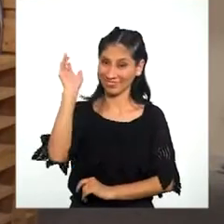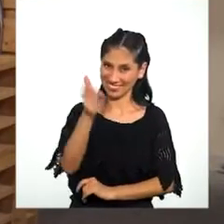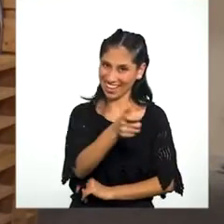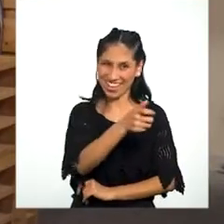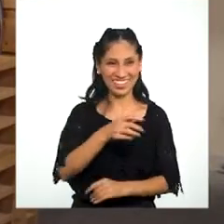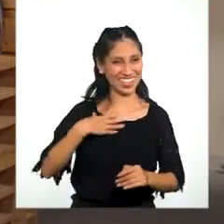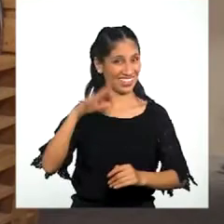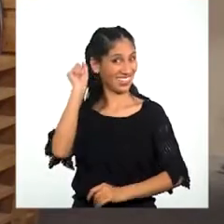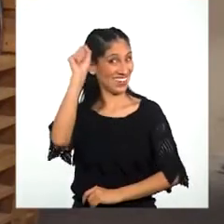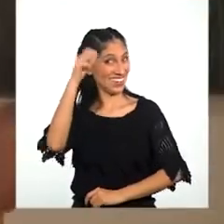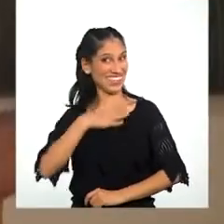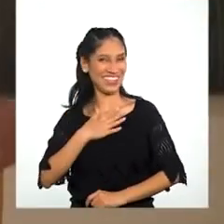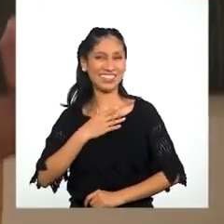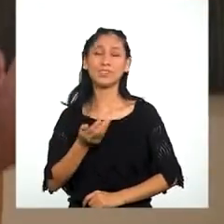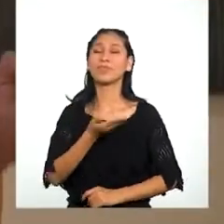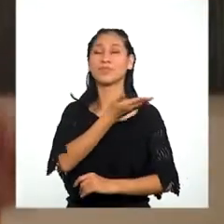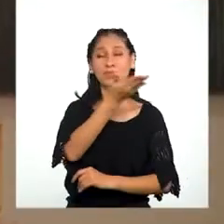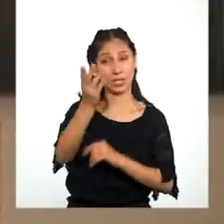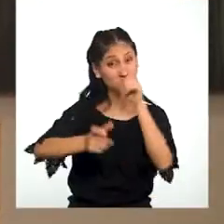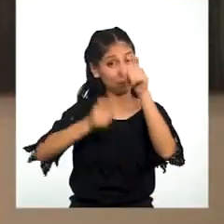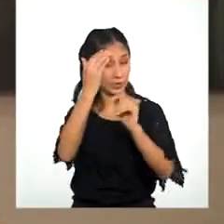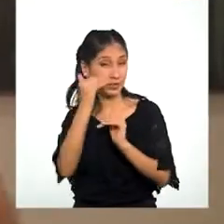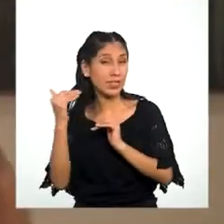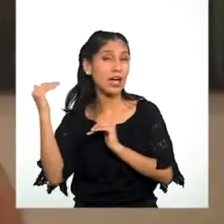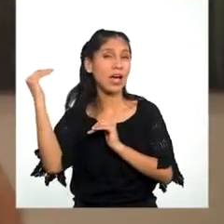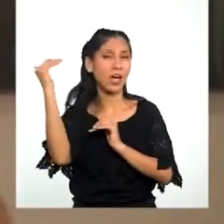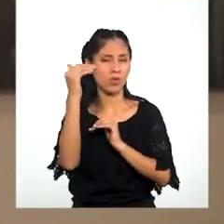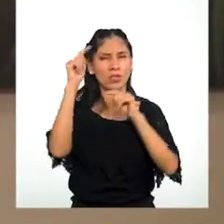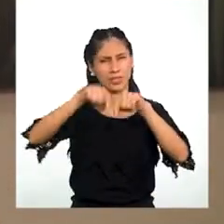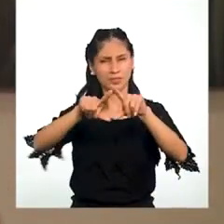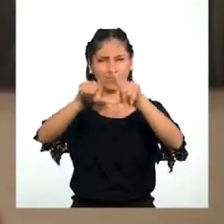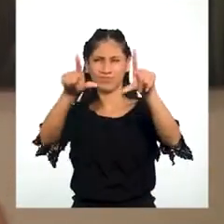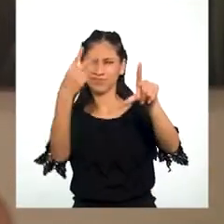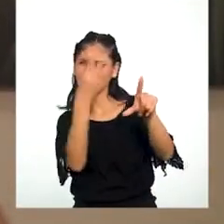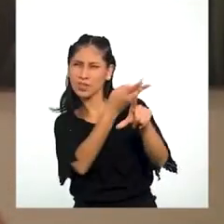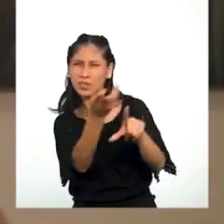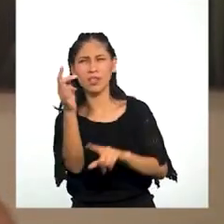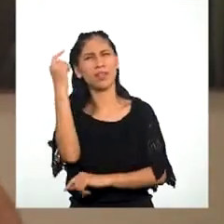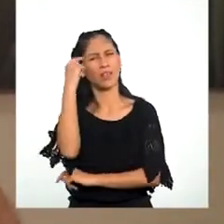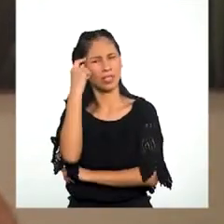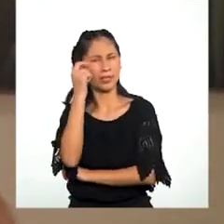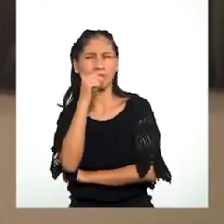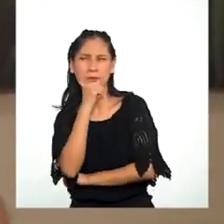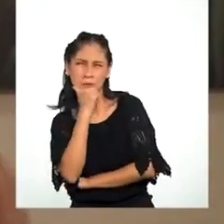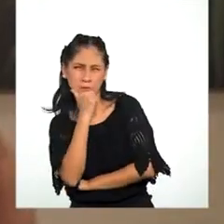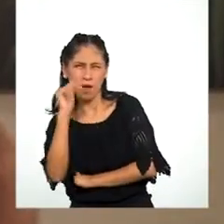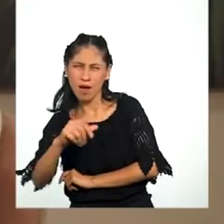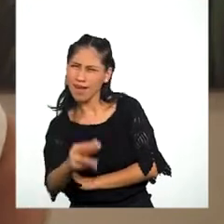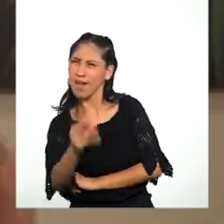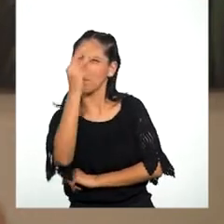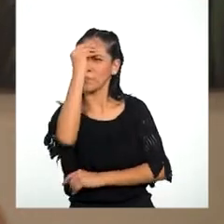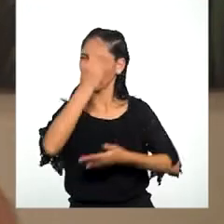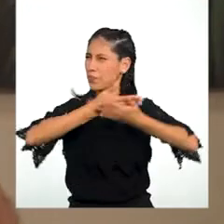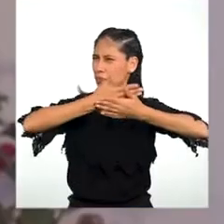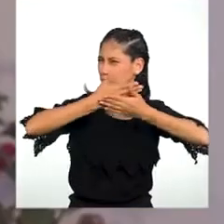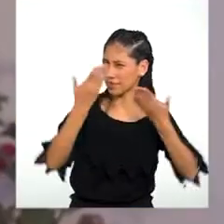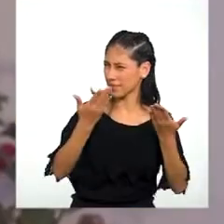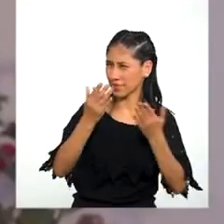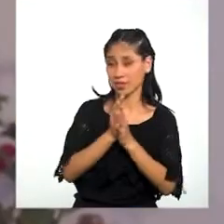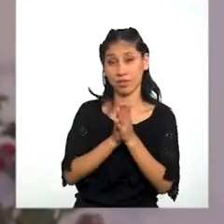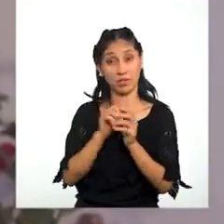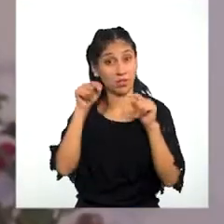Ya, yo Adultos en casa Este es un pequeño espacio Para reflexionar juntos Sobre qué hemos aprendido En este programa